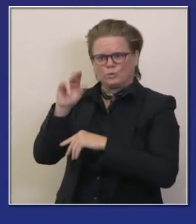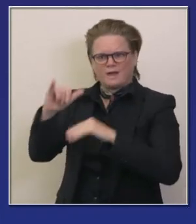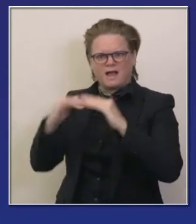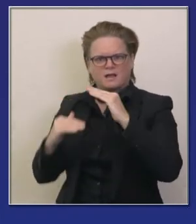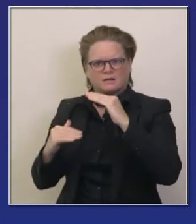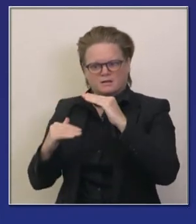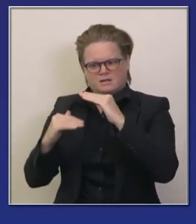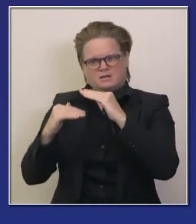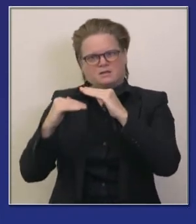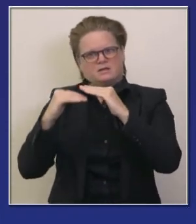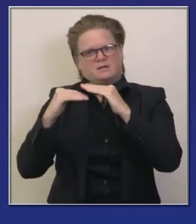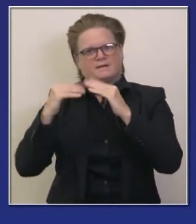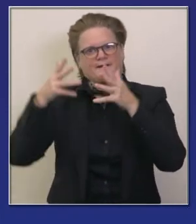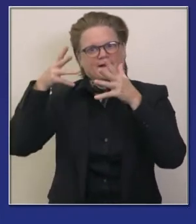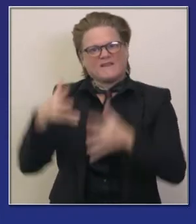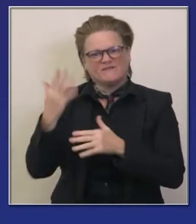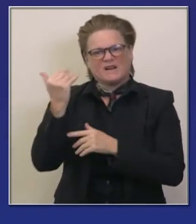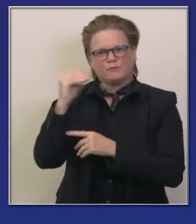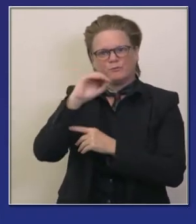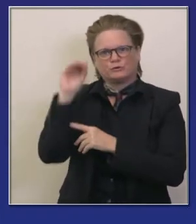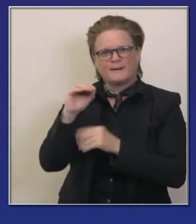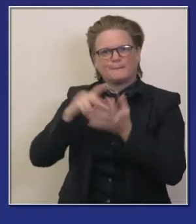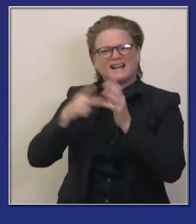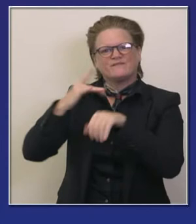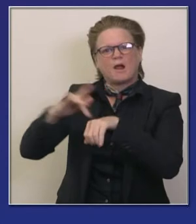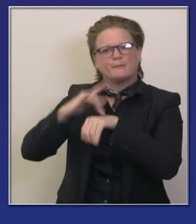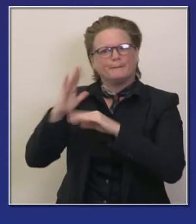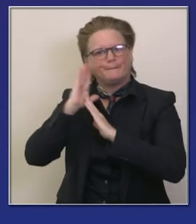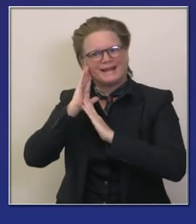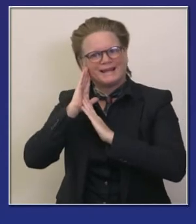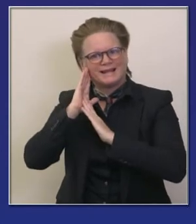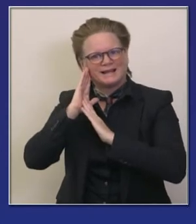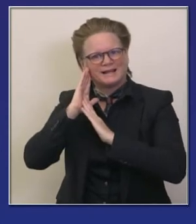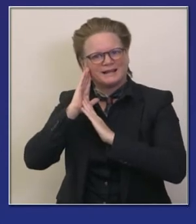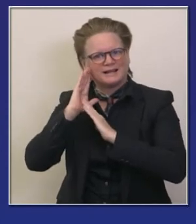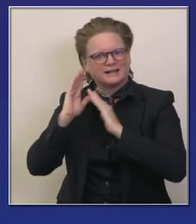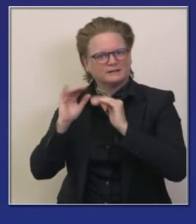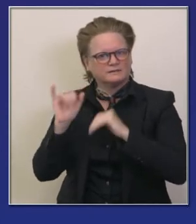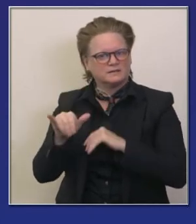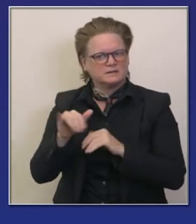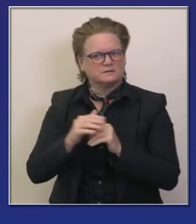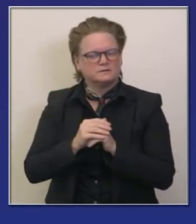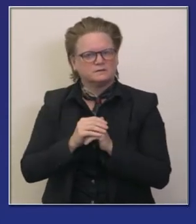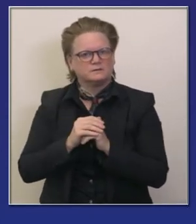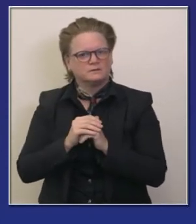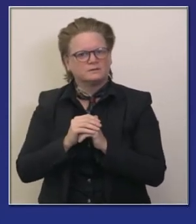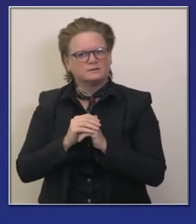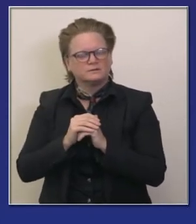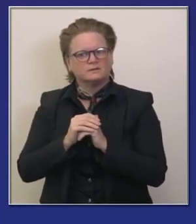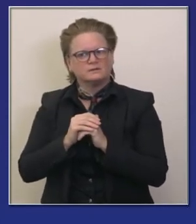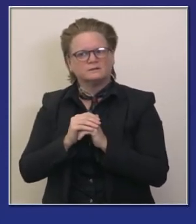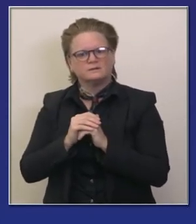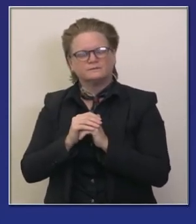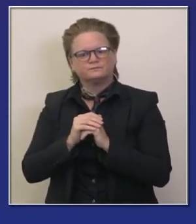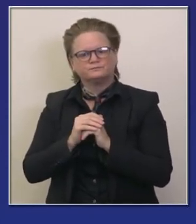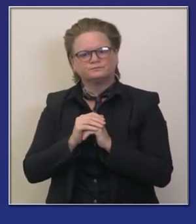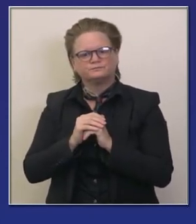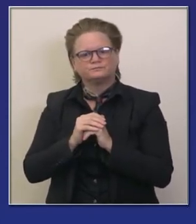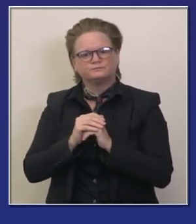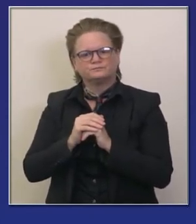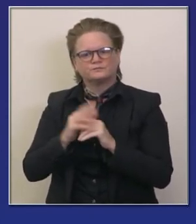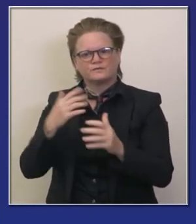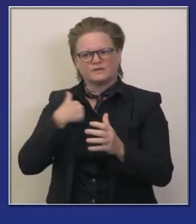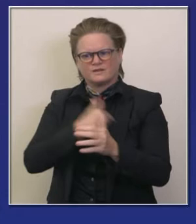calme su angustia respecto a él porque y espero que esto les proporcione más optimismo